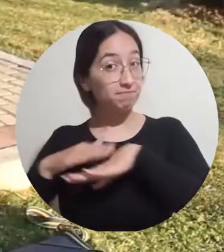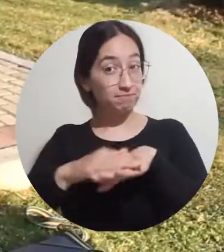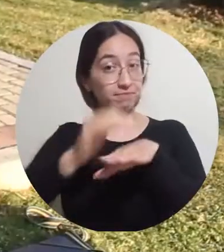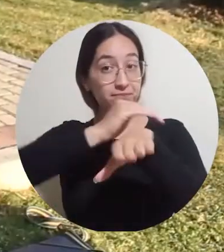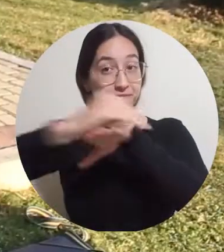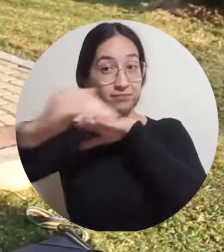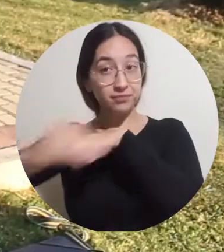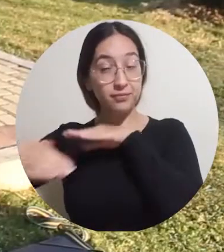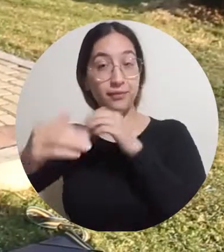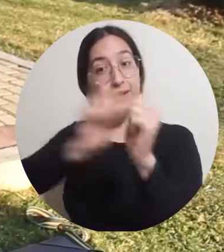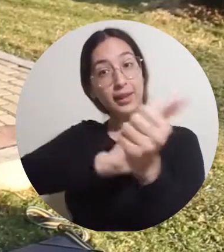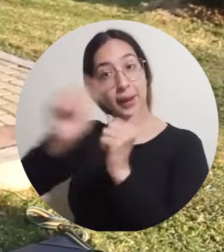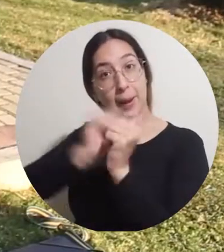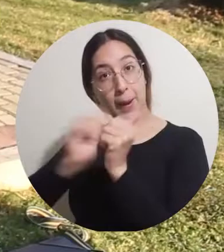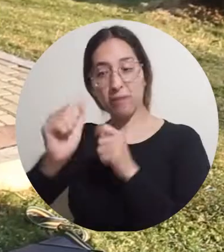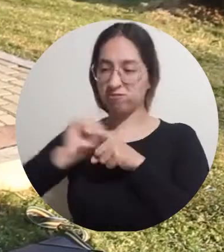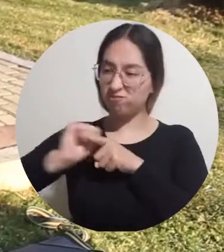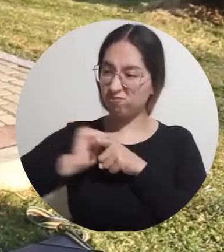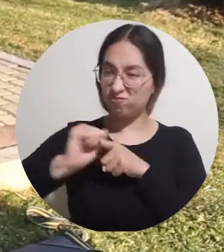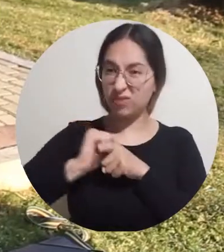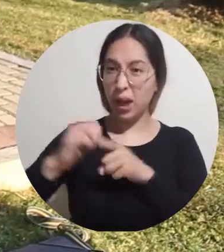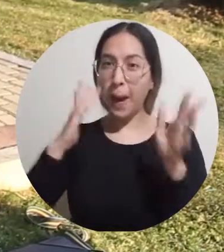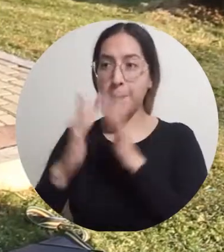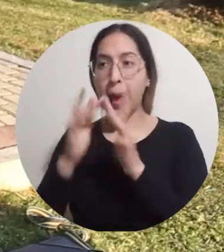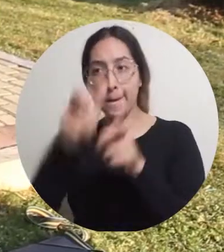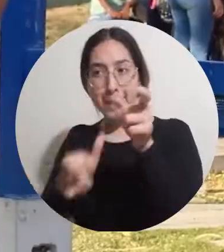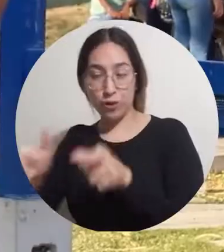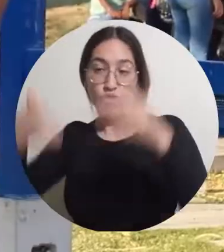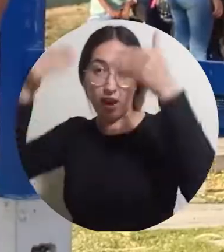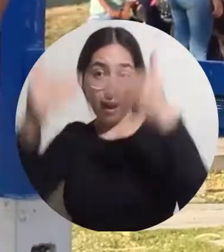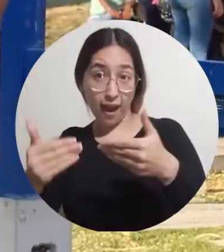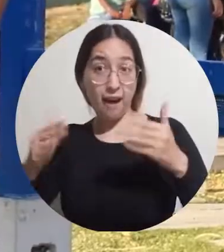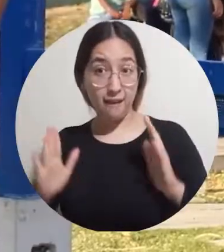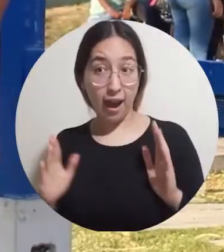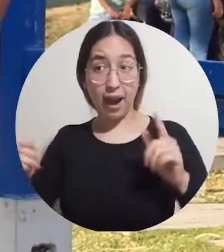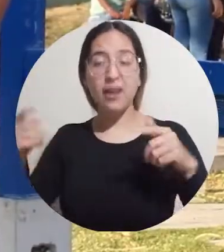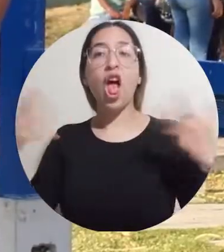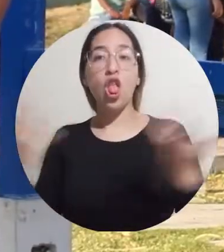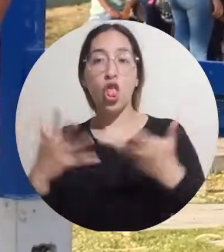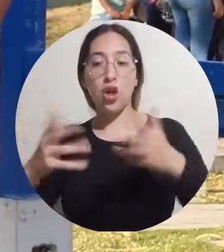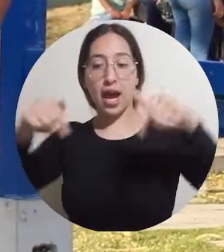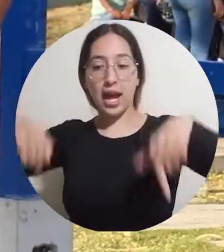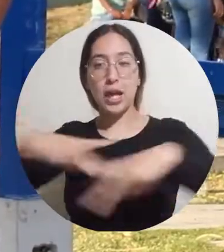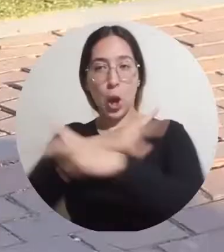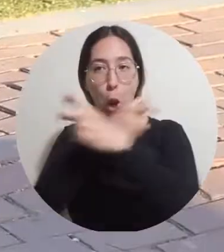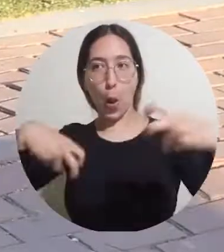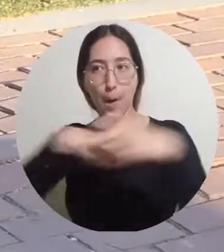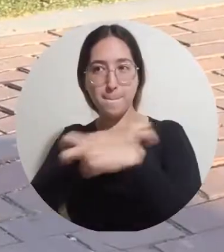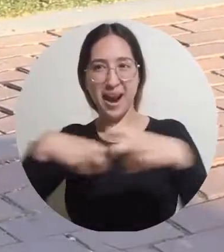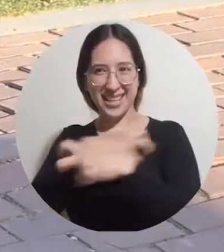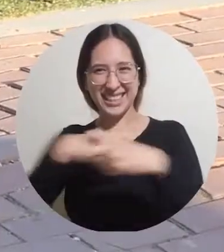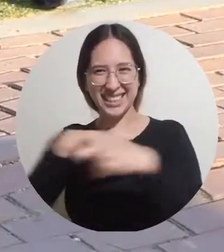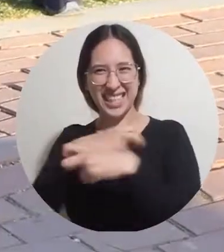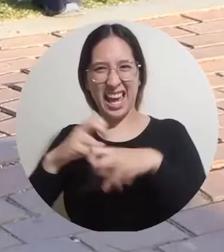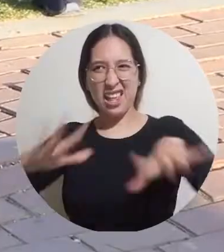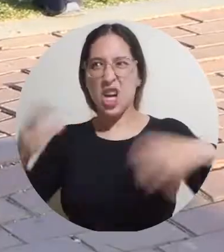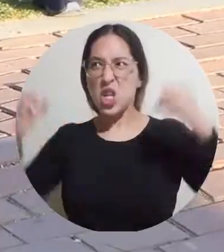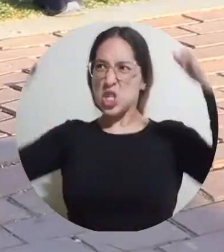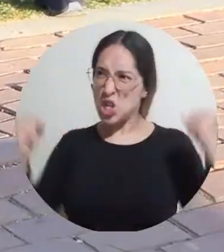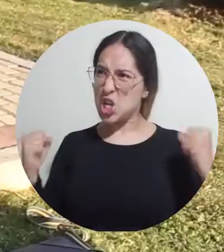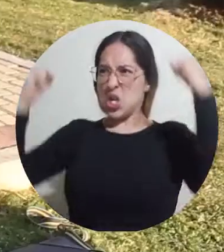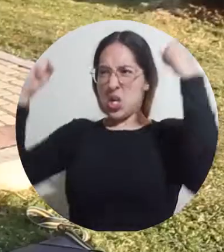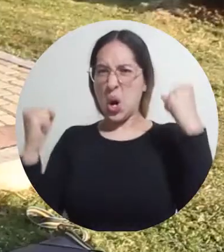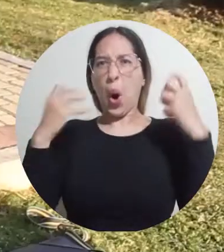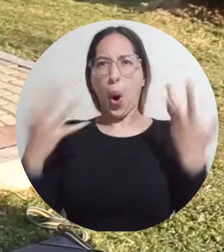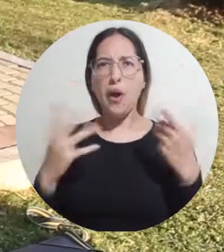va a llamar entrenamiento deportivo a personas en condición de discapacidad, que voy a estar en los parques biosaludables para trabajar con esta población